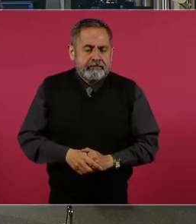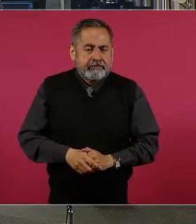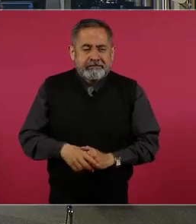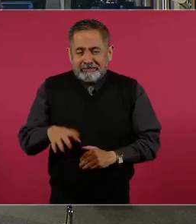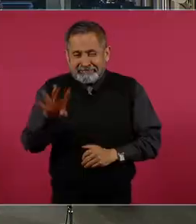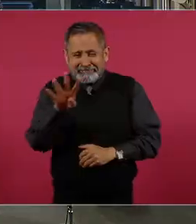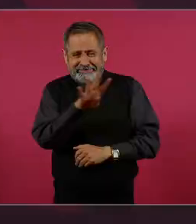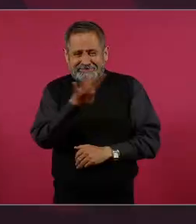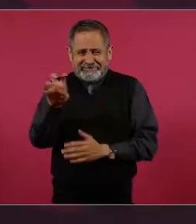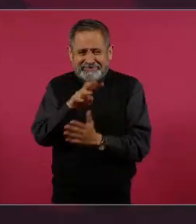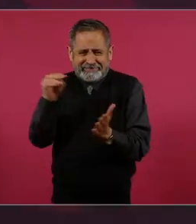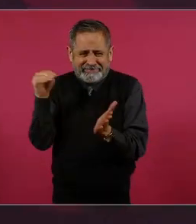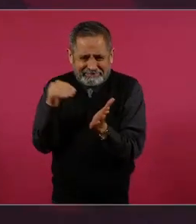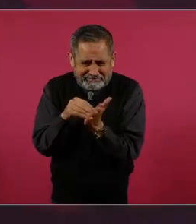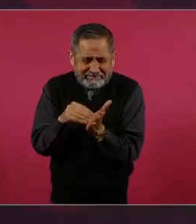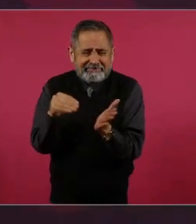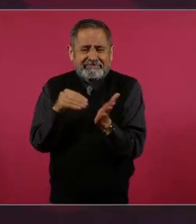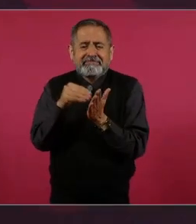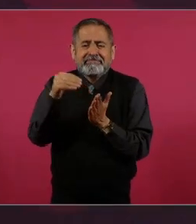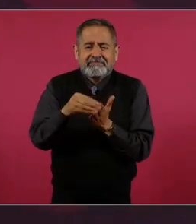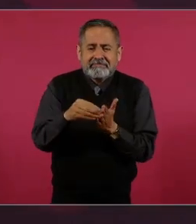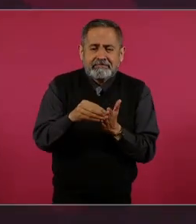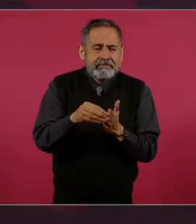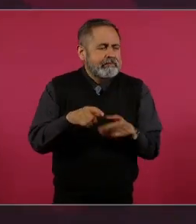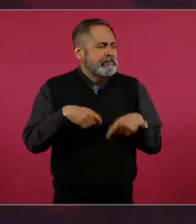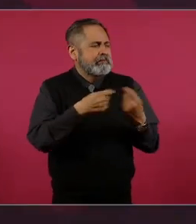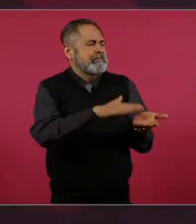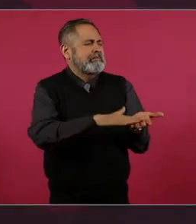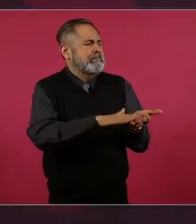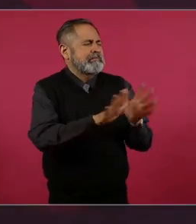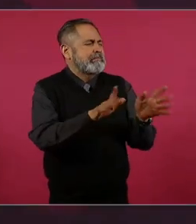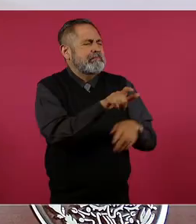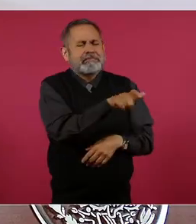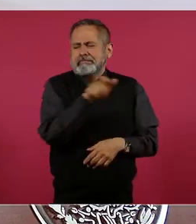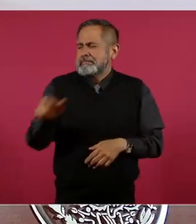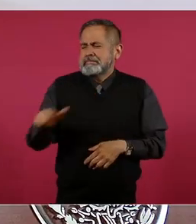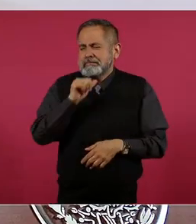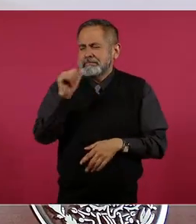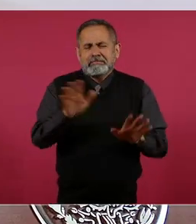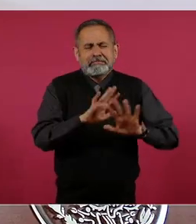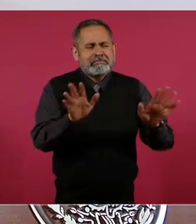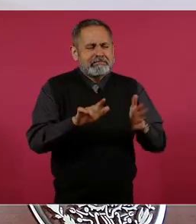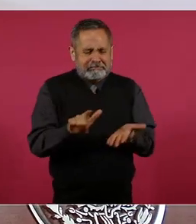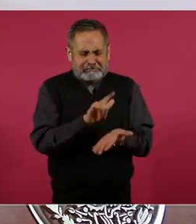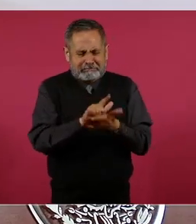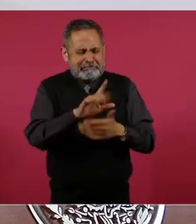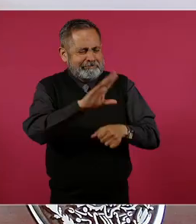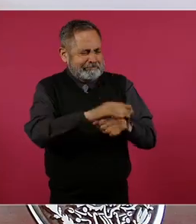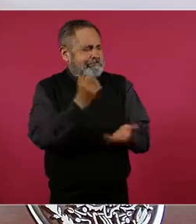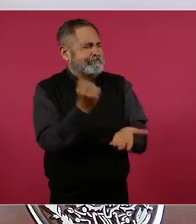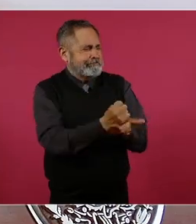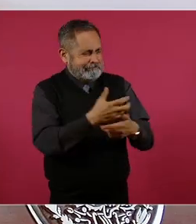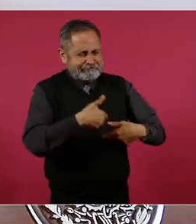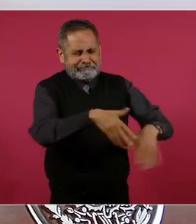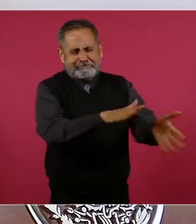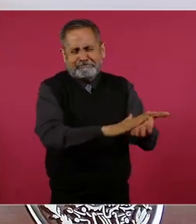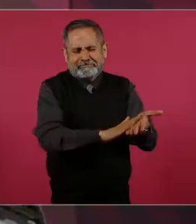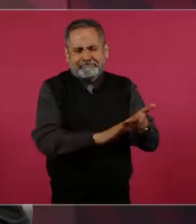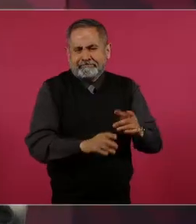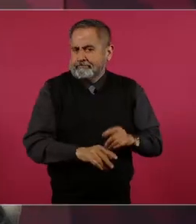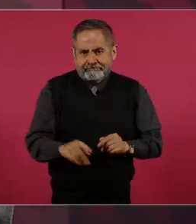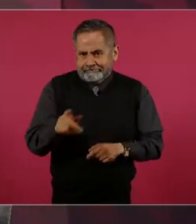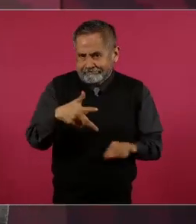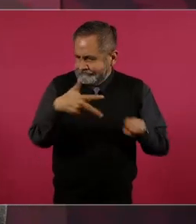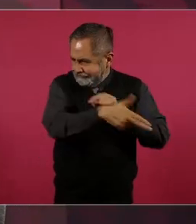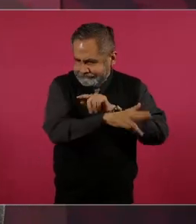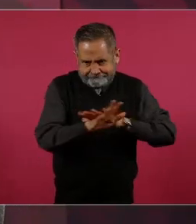400 mil millones condonados. Era legal, eso ya se terminó,